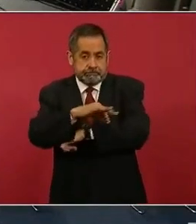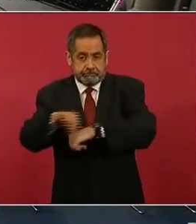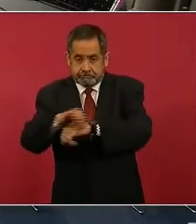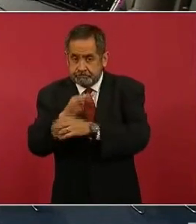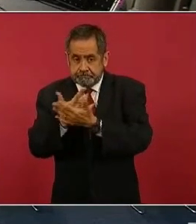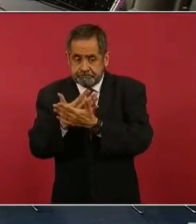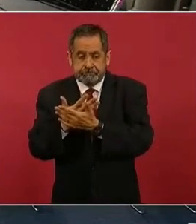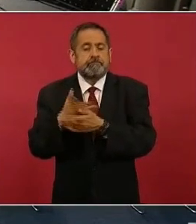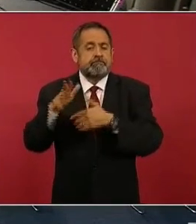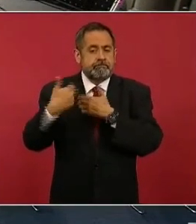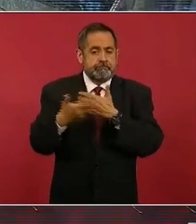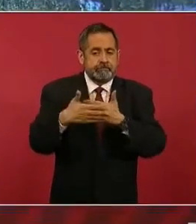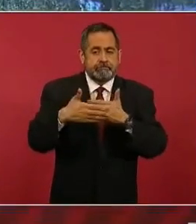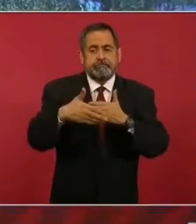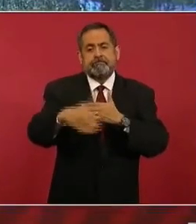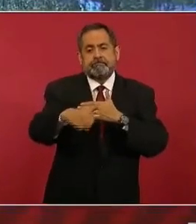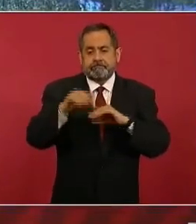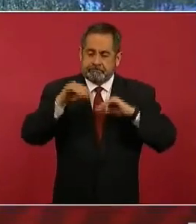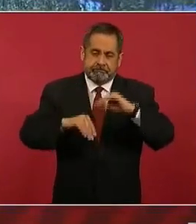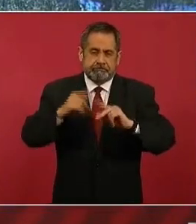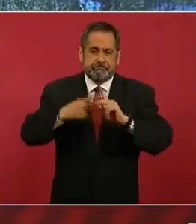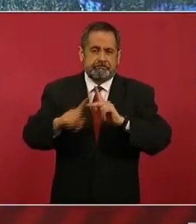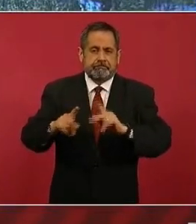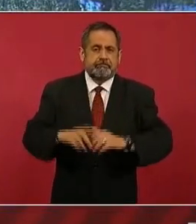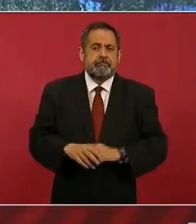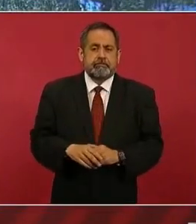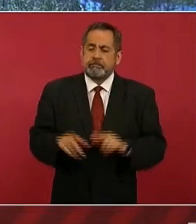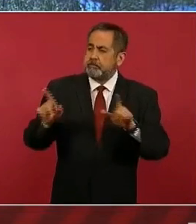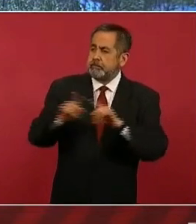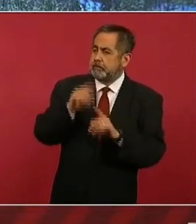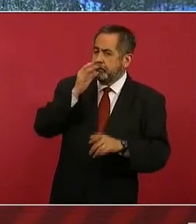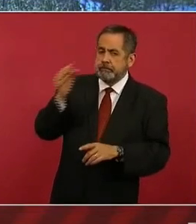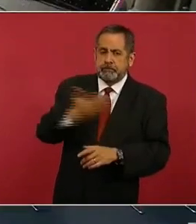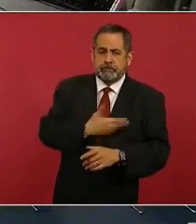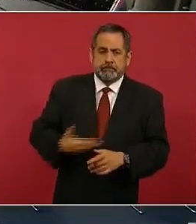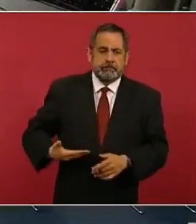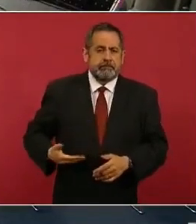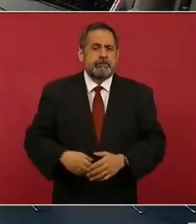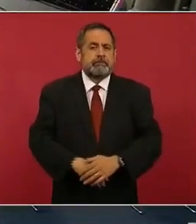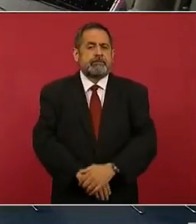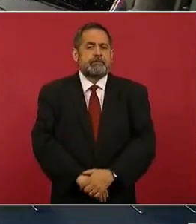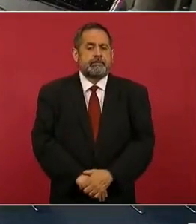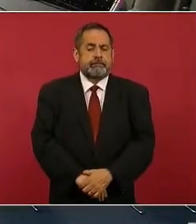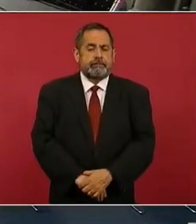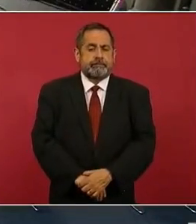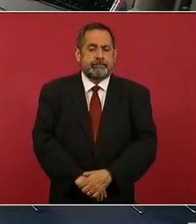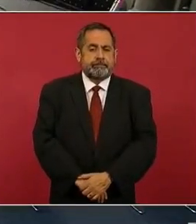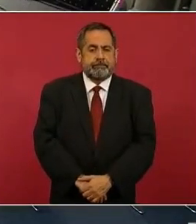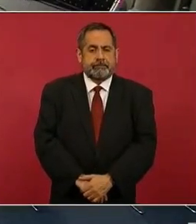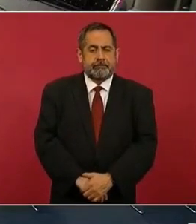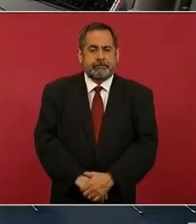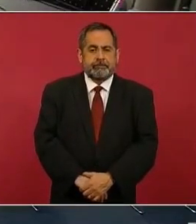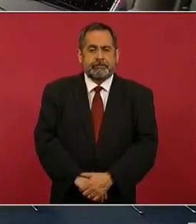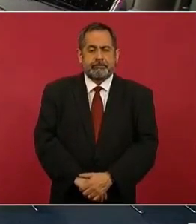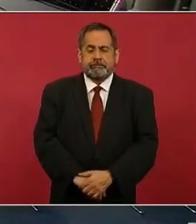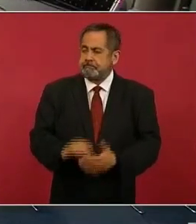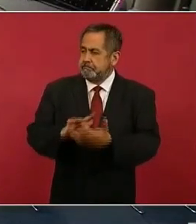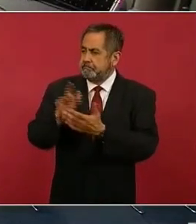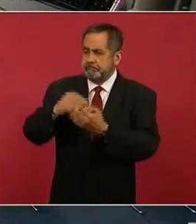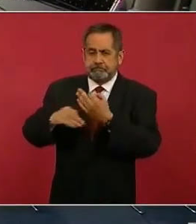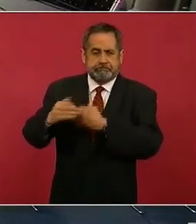y se llevará a cabo en breve. Es todo, señor presidente. Muchas gracias. Gracias a todos.